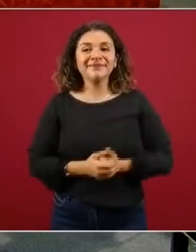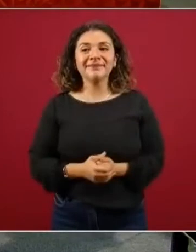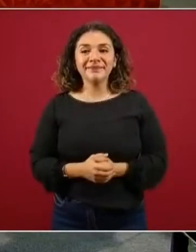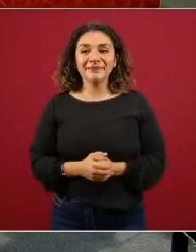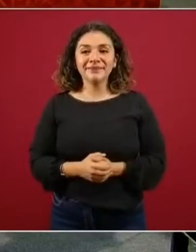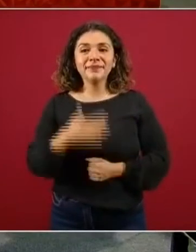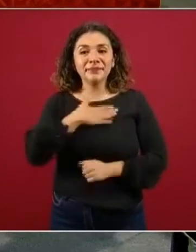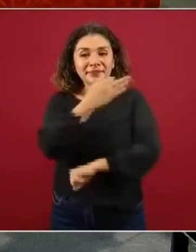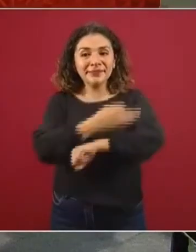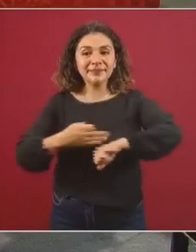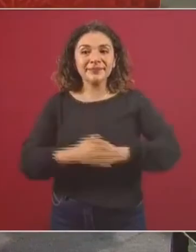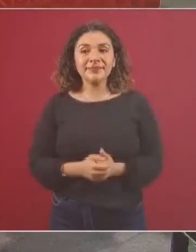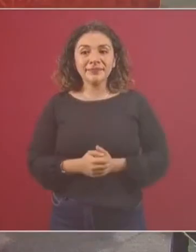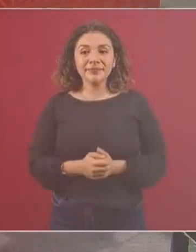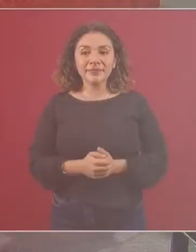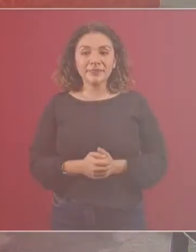buenas tardes